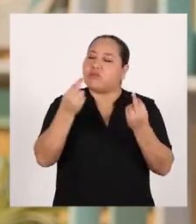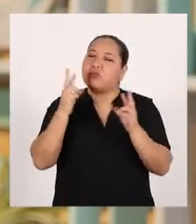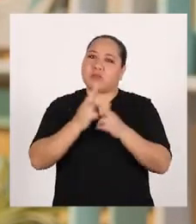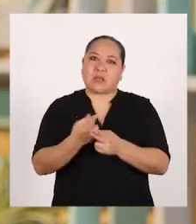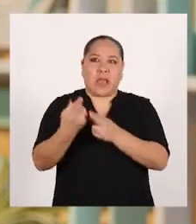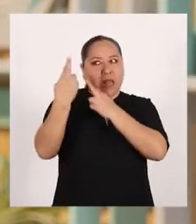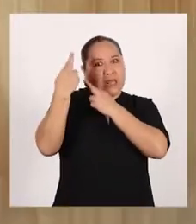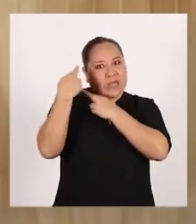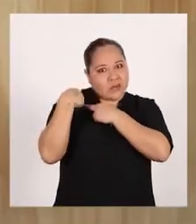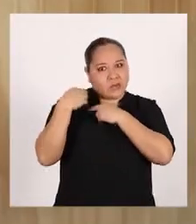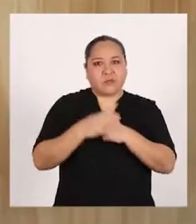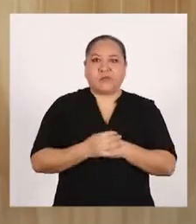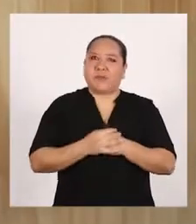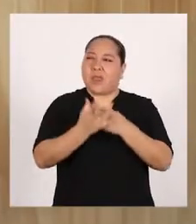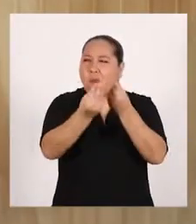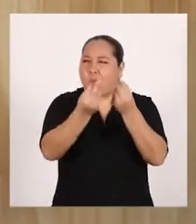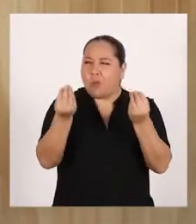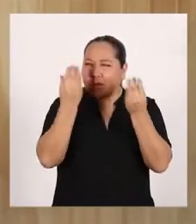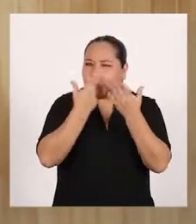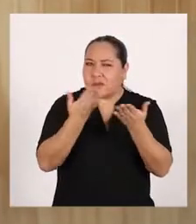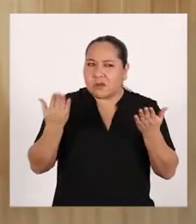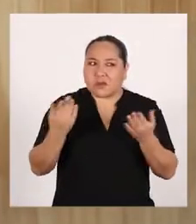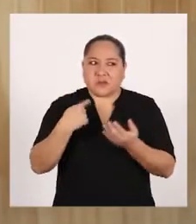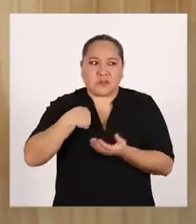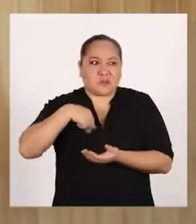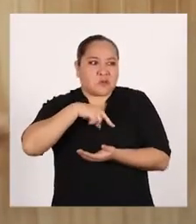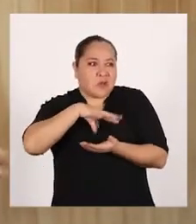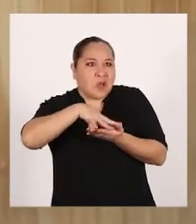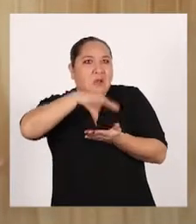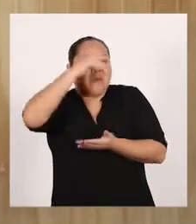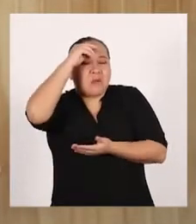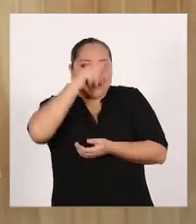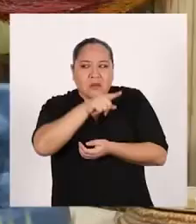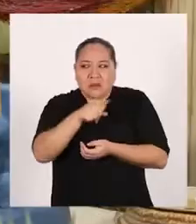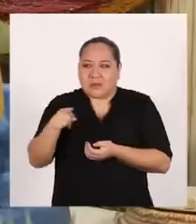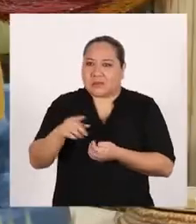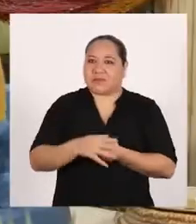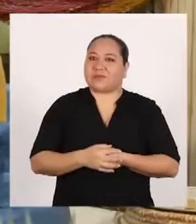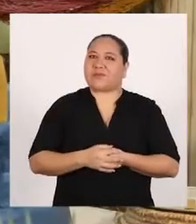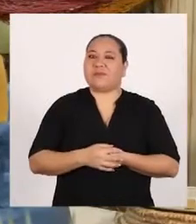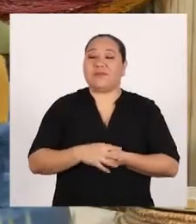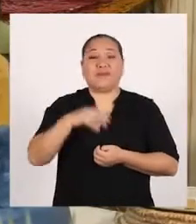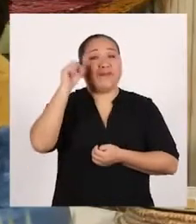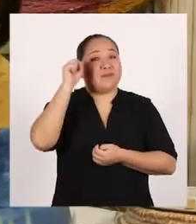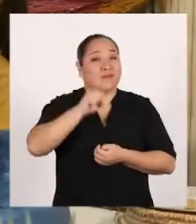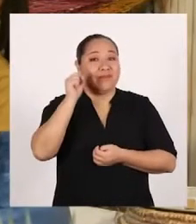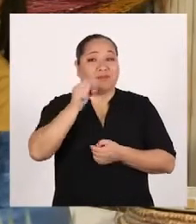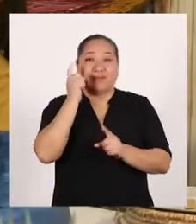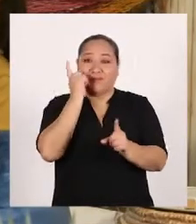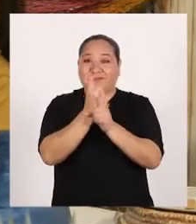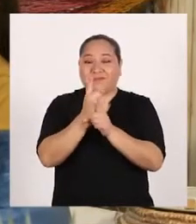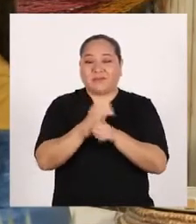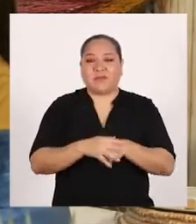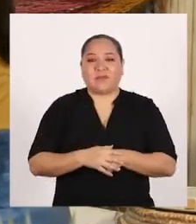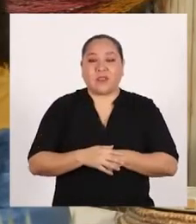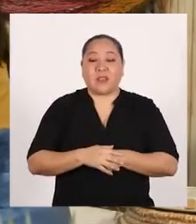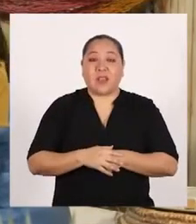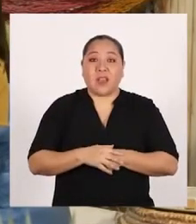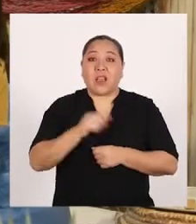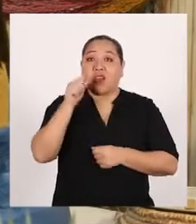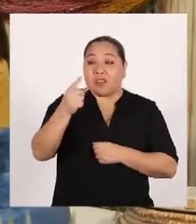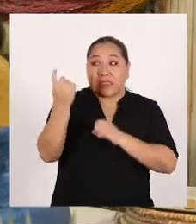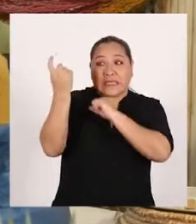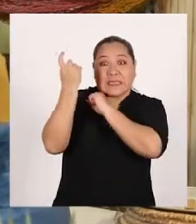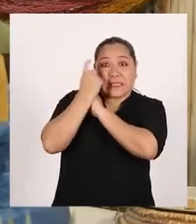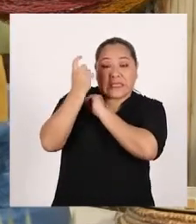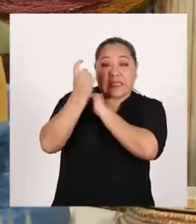responsabilidad! Hay varias cosas que podríamos aprender de ellos ¡Así es! Nos han